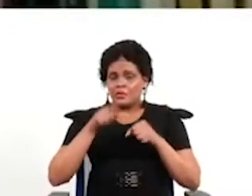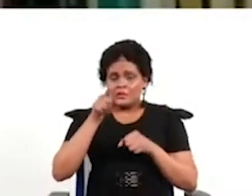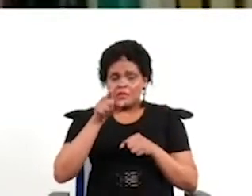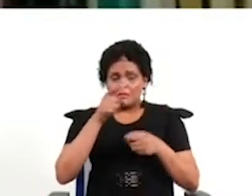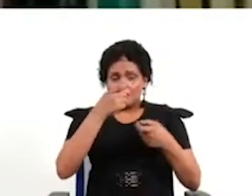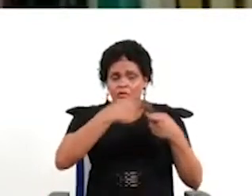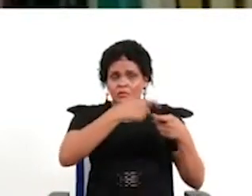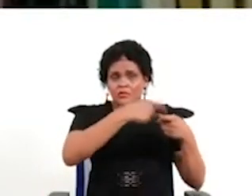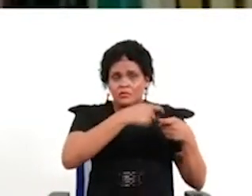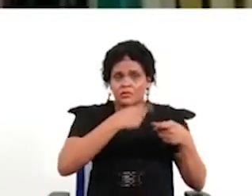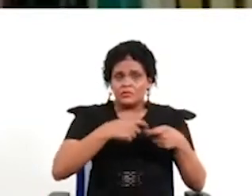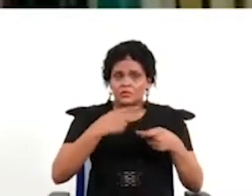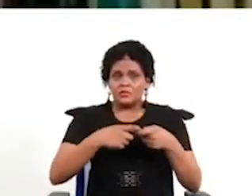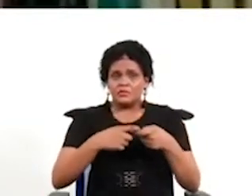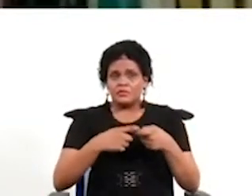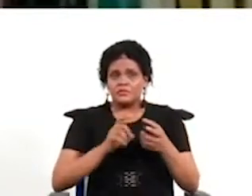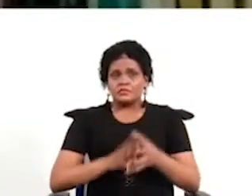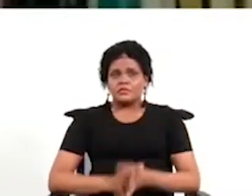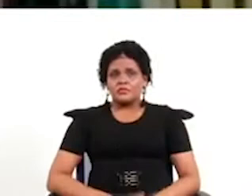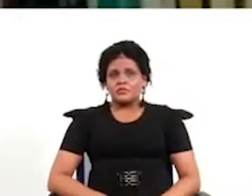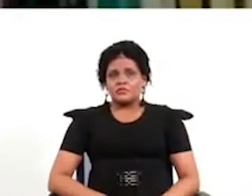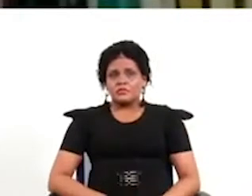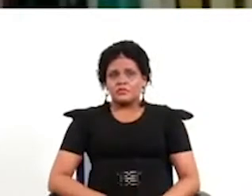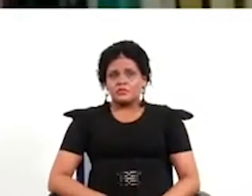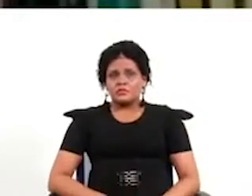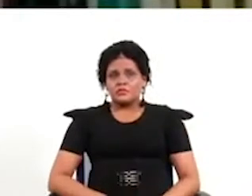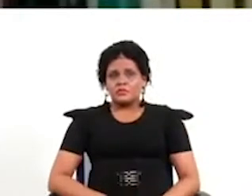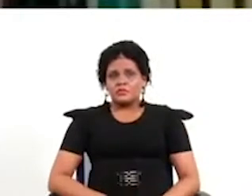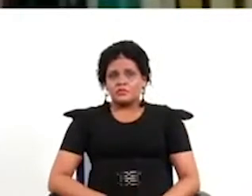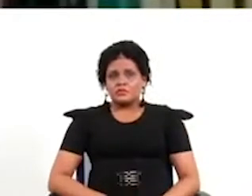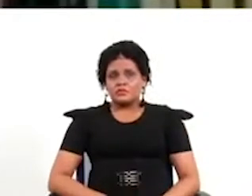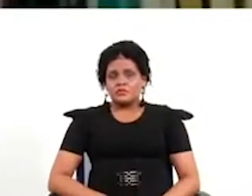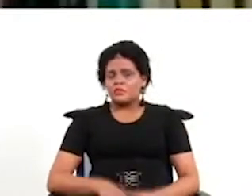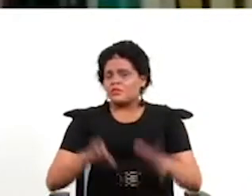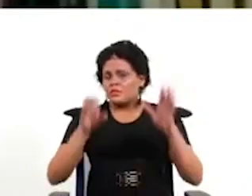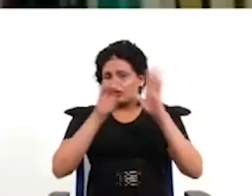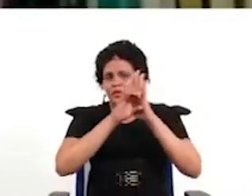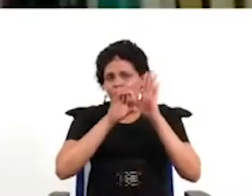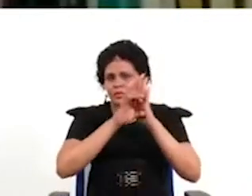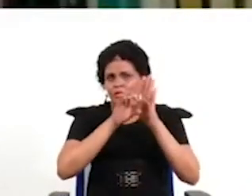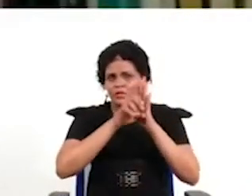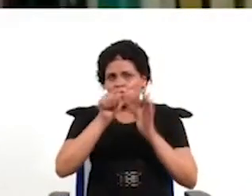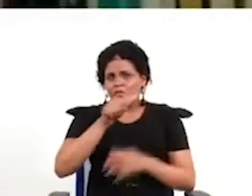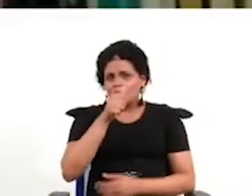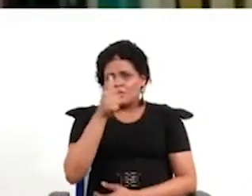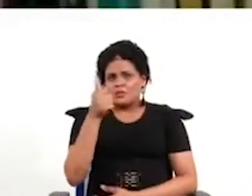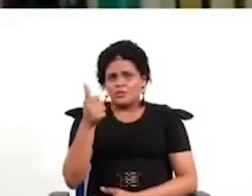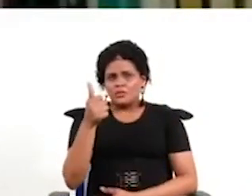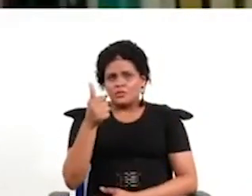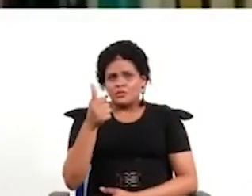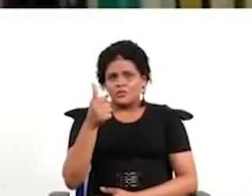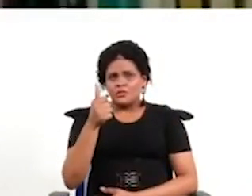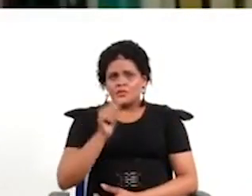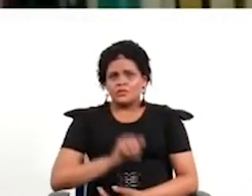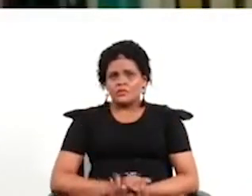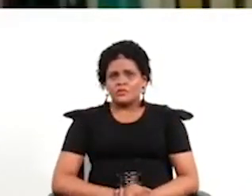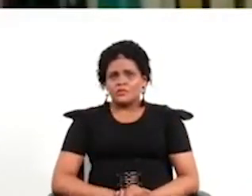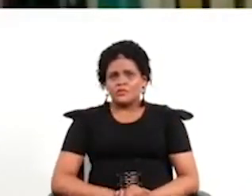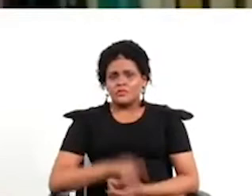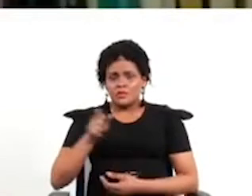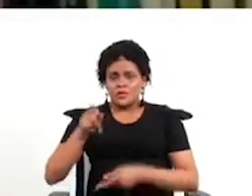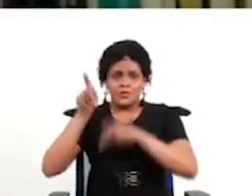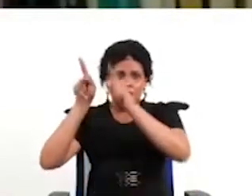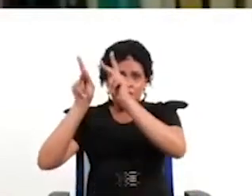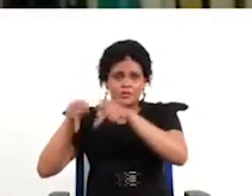las iniciativas ciudadanas que cuando por ejemplo tenemos una iniciativa ciudadana